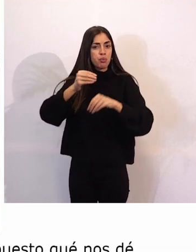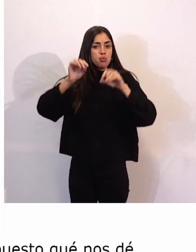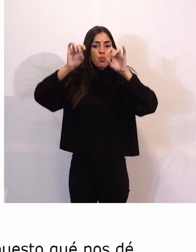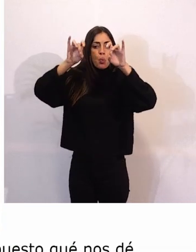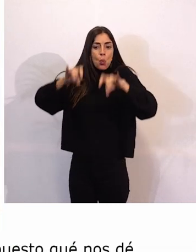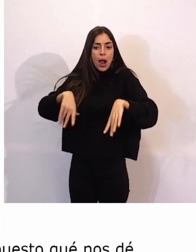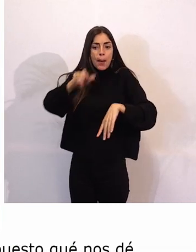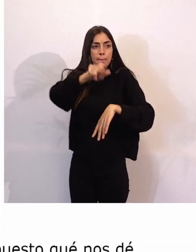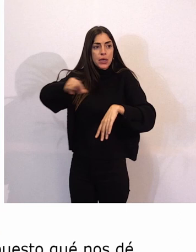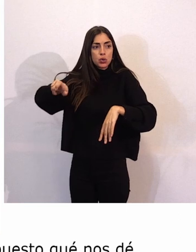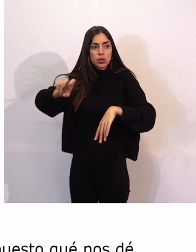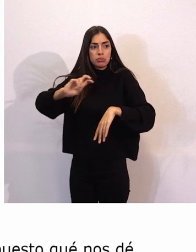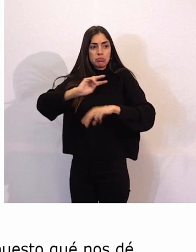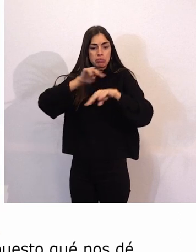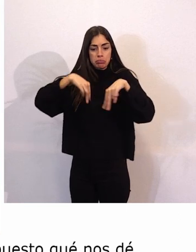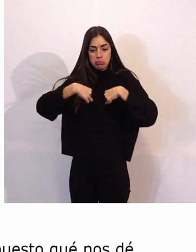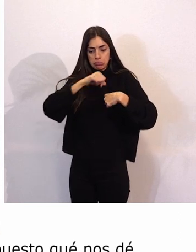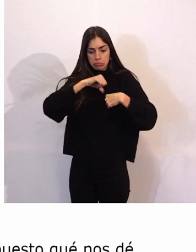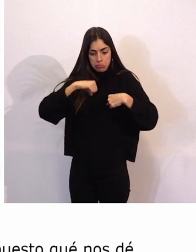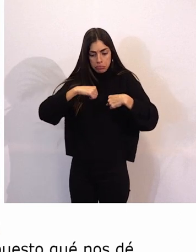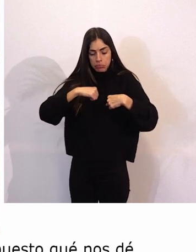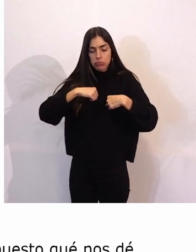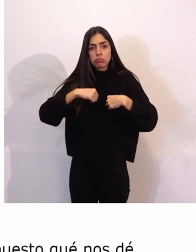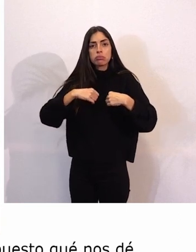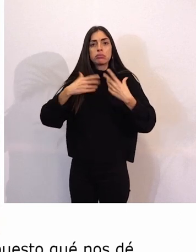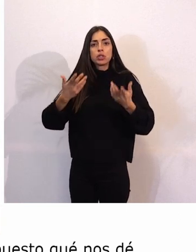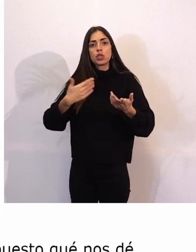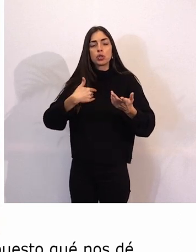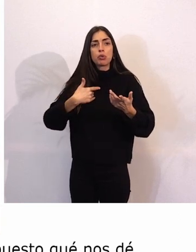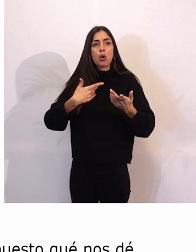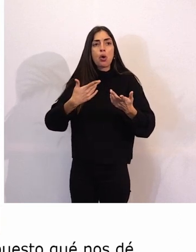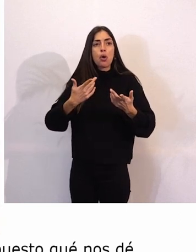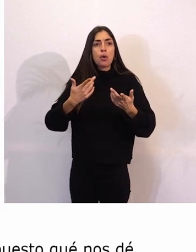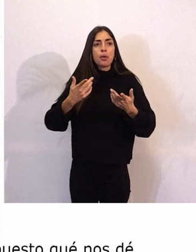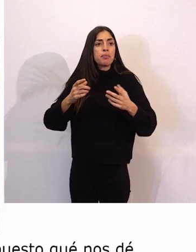no somos uno más. Somos como cualquier otra persona.